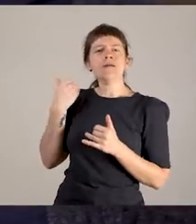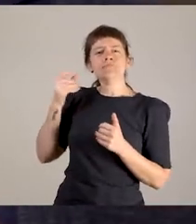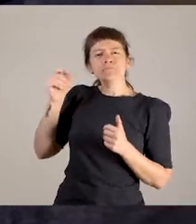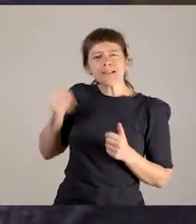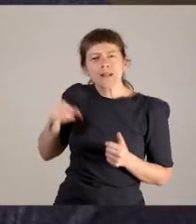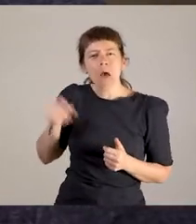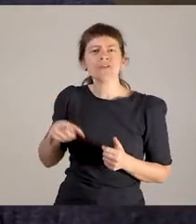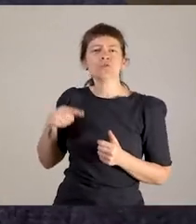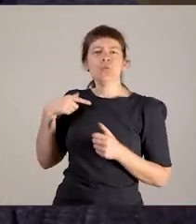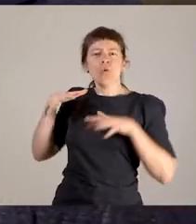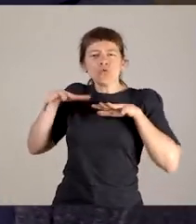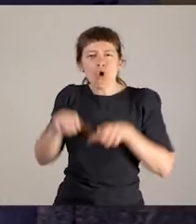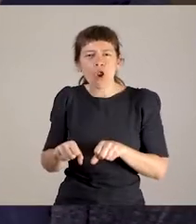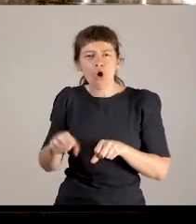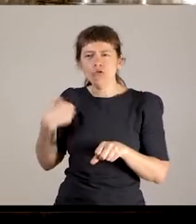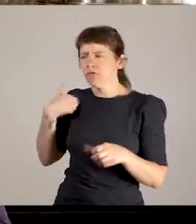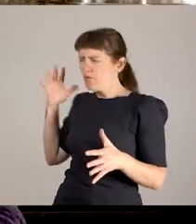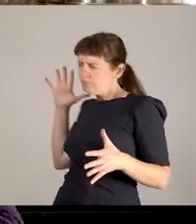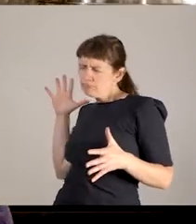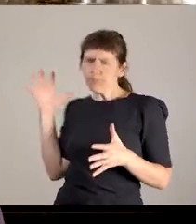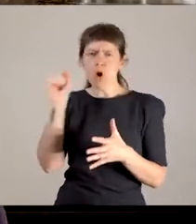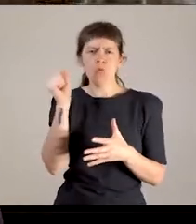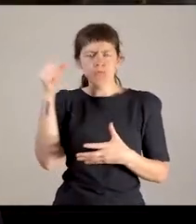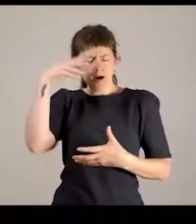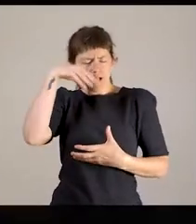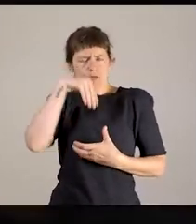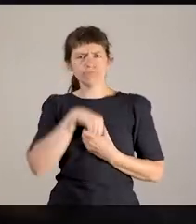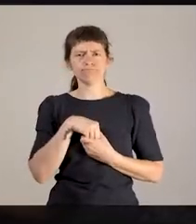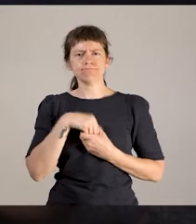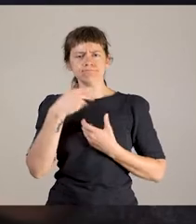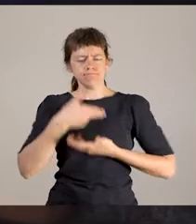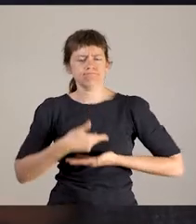tenemos que llevar adelante para enorgullecernos.